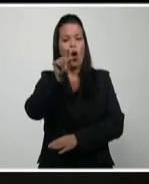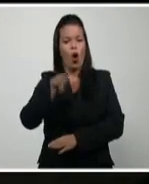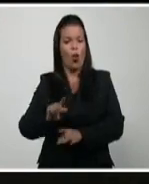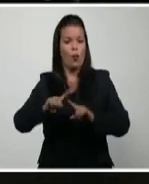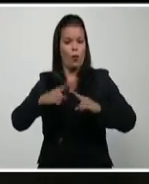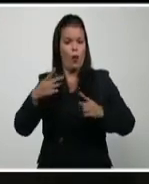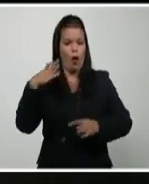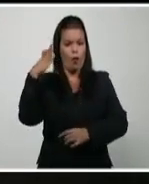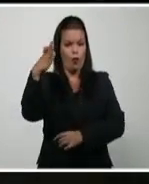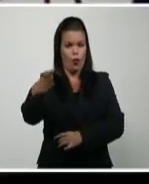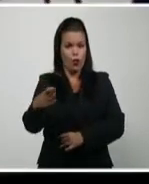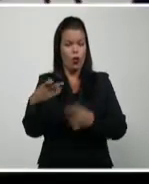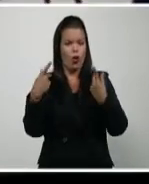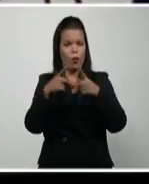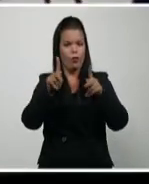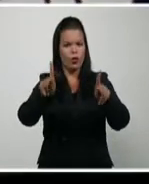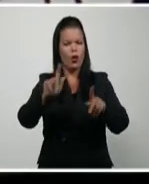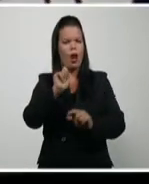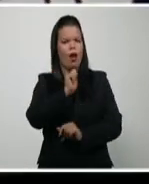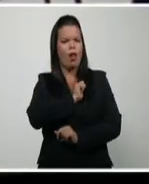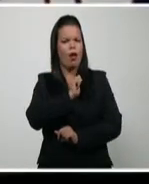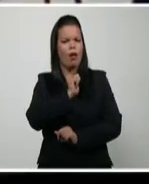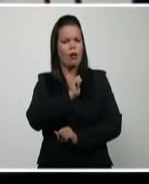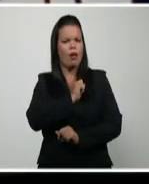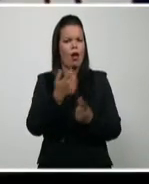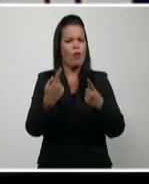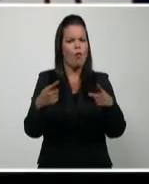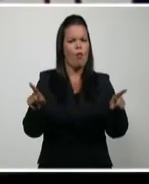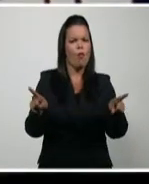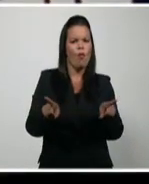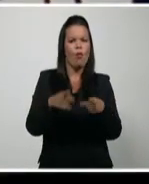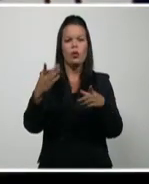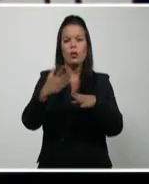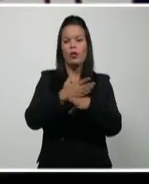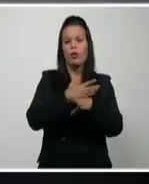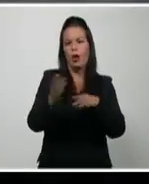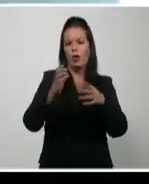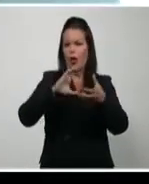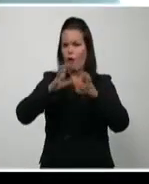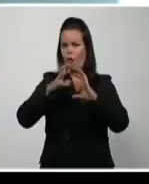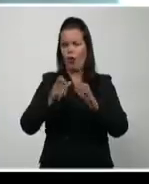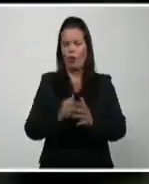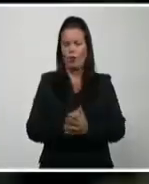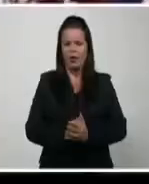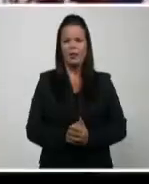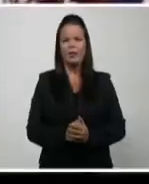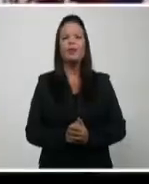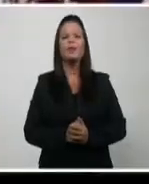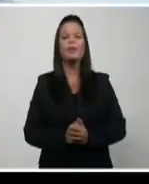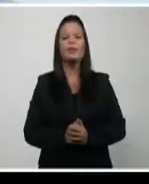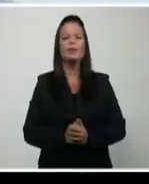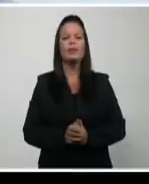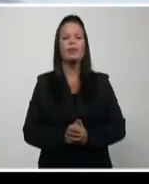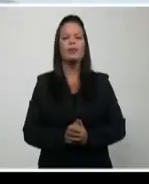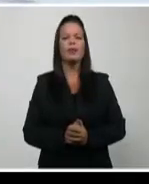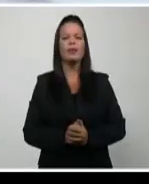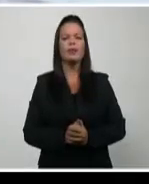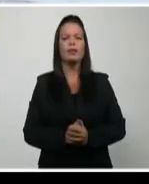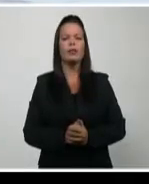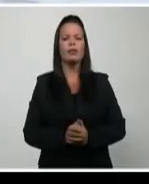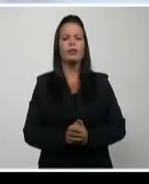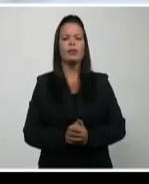quieran dedicar su arte por los caminos de la fusión de géneros musicales. Hemos ido conformando